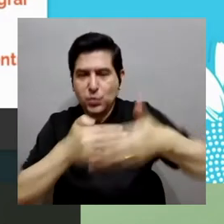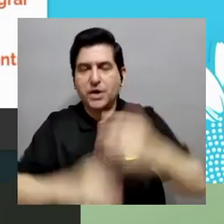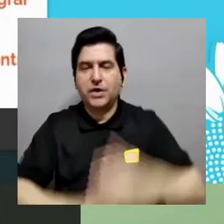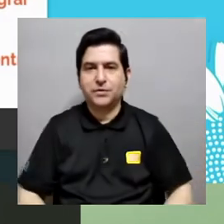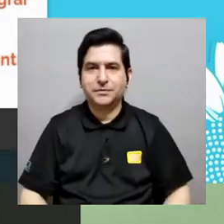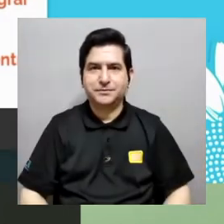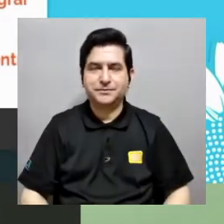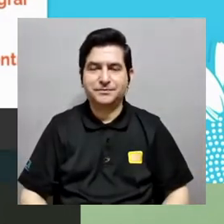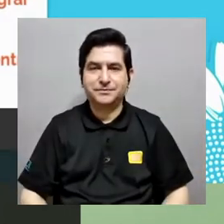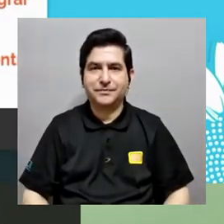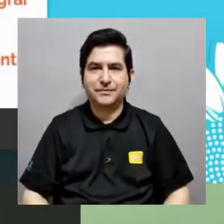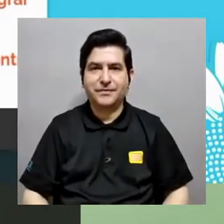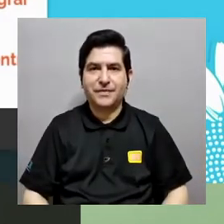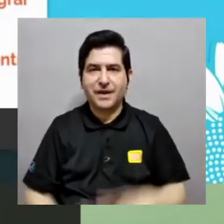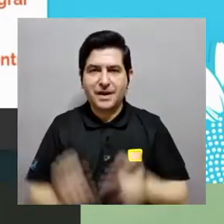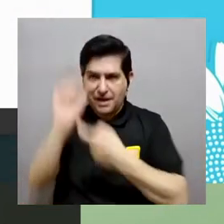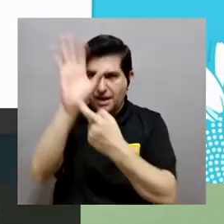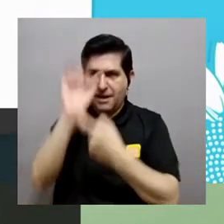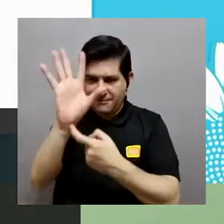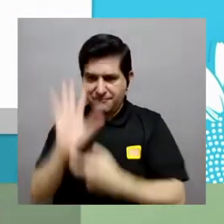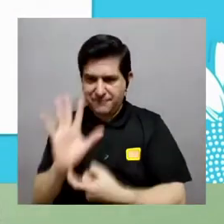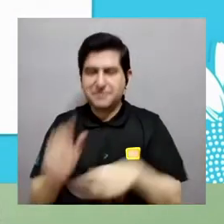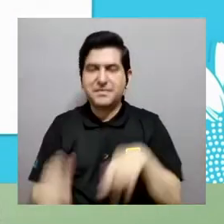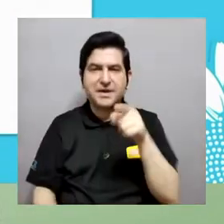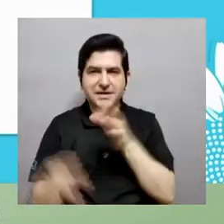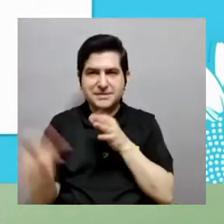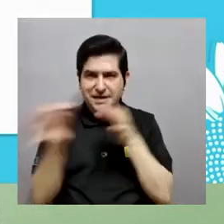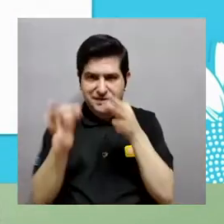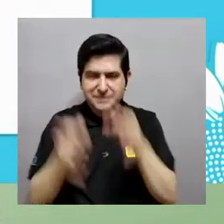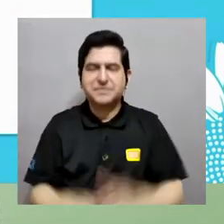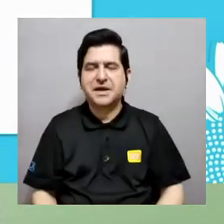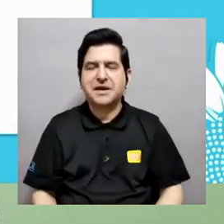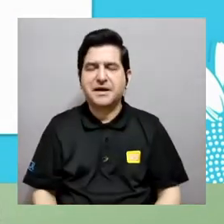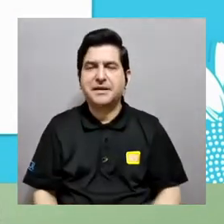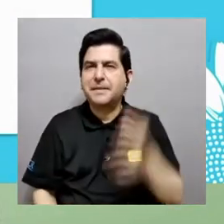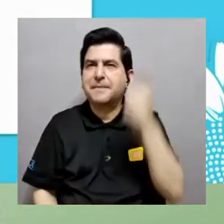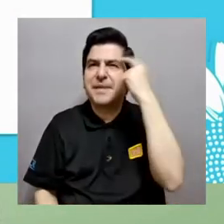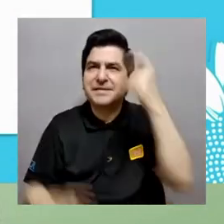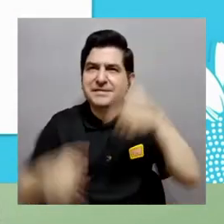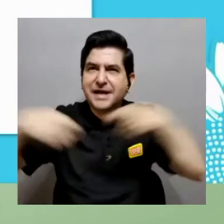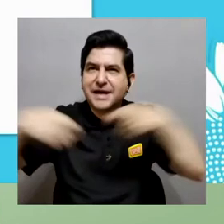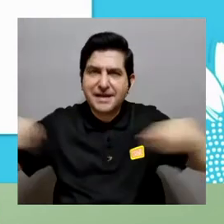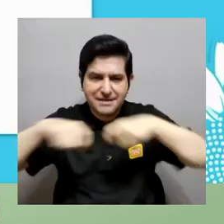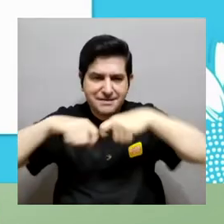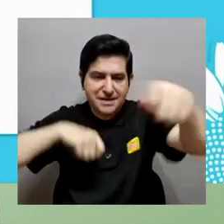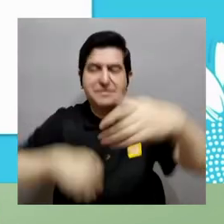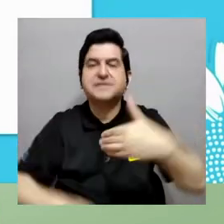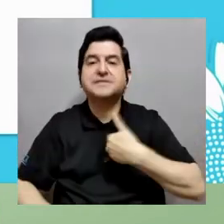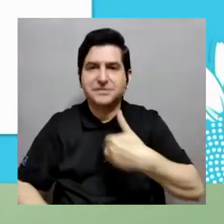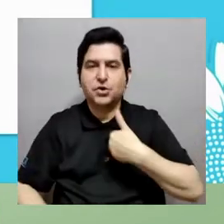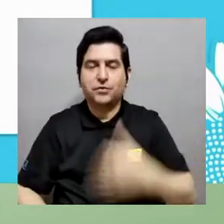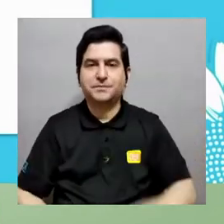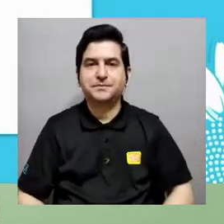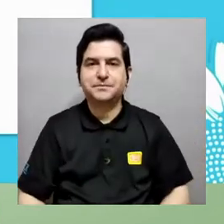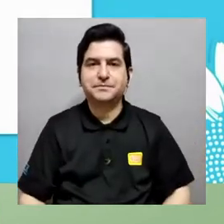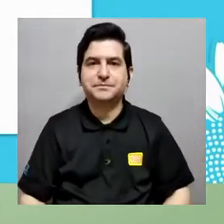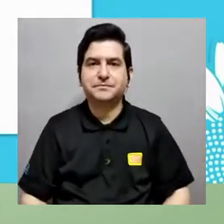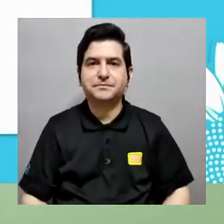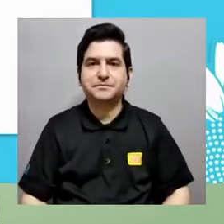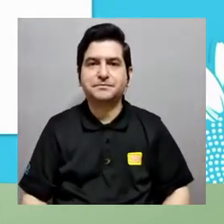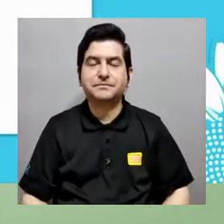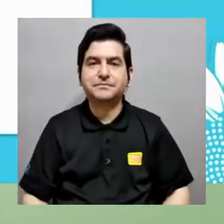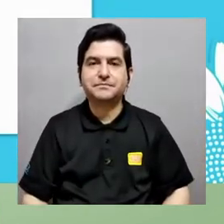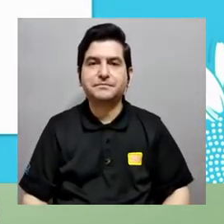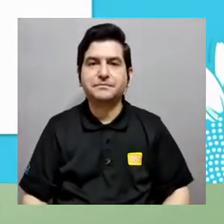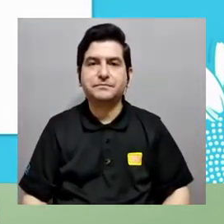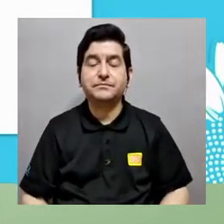esa es muy buena pregunta y ya casi la respondo aquí más o menos después de esta finina donde viene más o menos lo que estamos teniendo en mente ya podemos